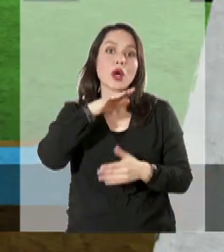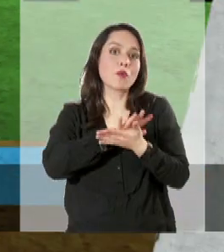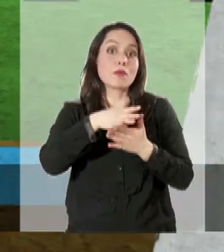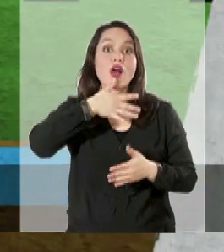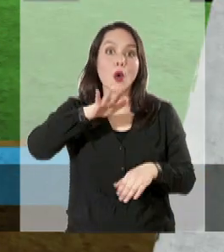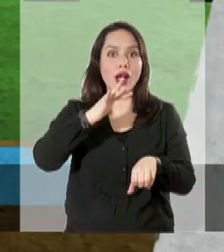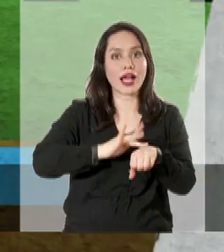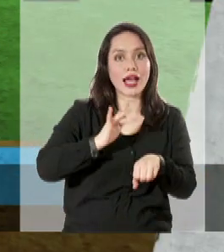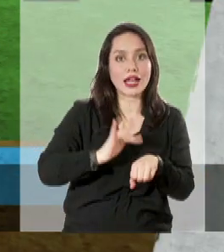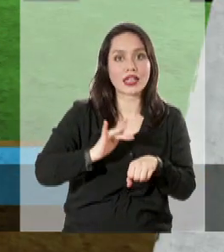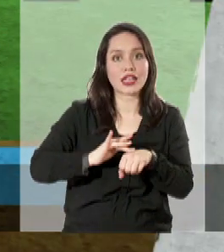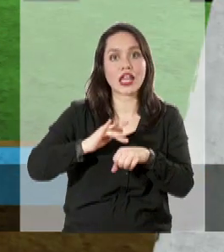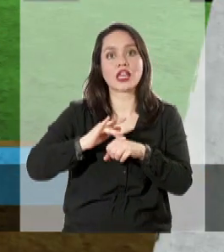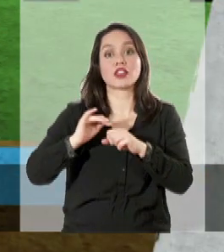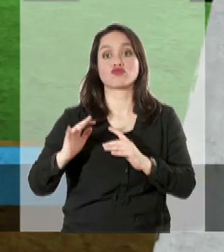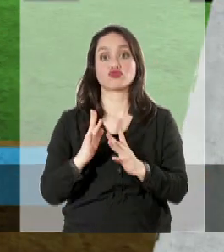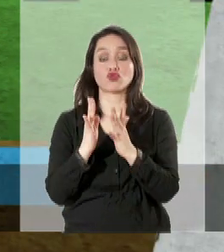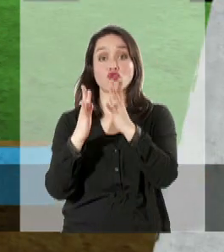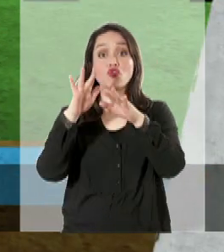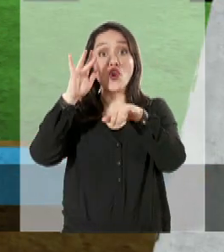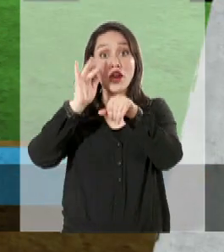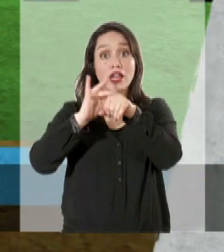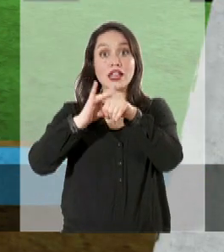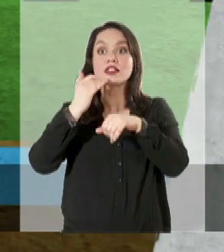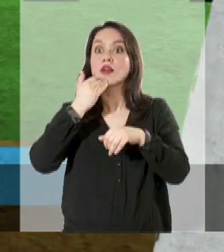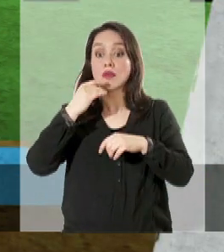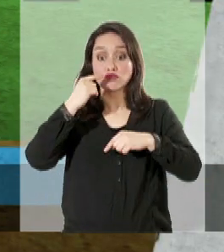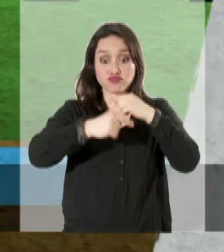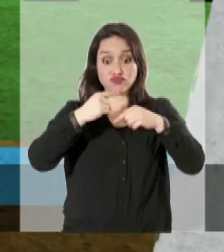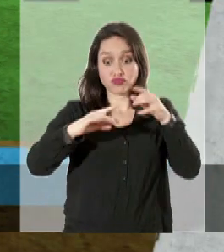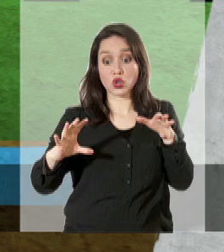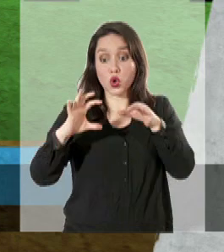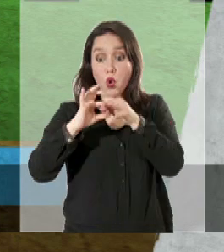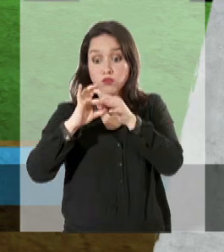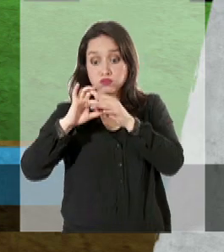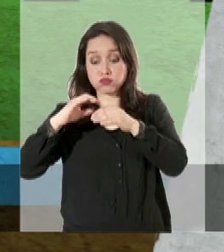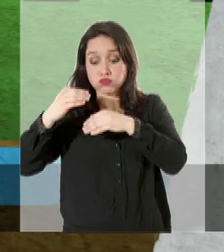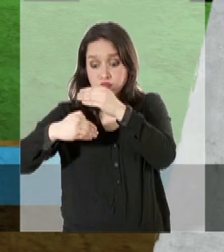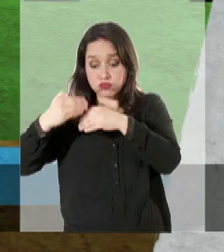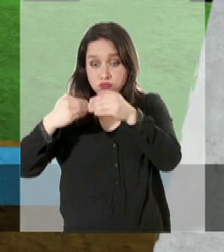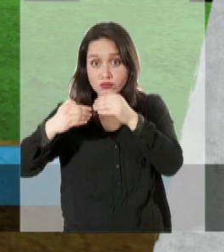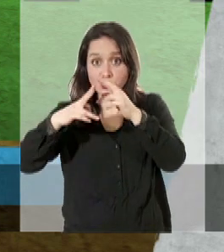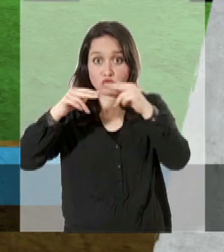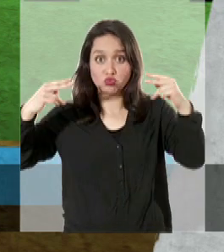para calentar agua, producir vapor e impulsar una turbina acoplada a un generador.